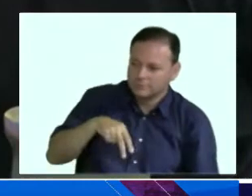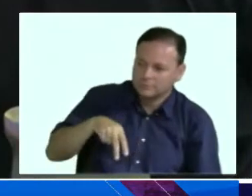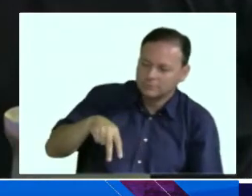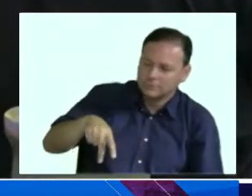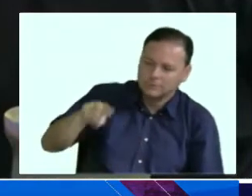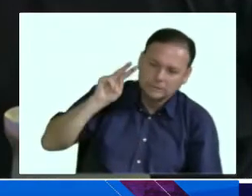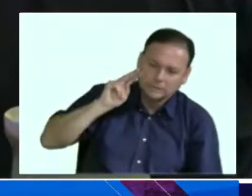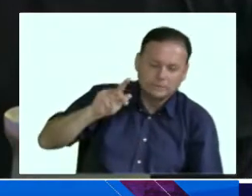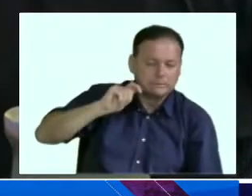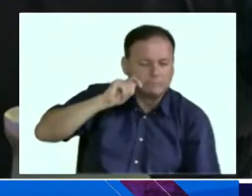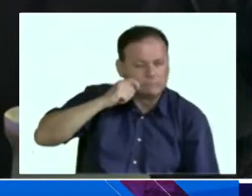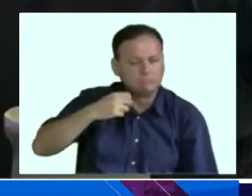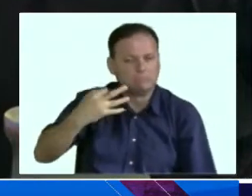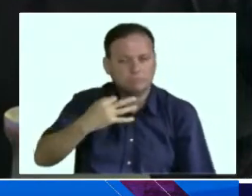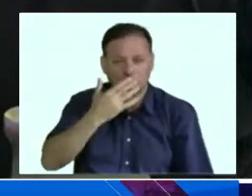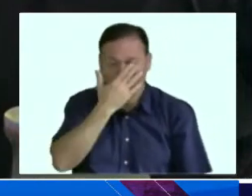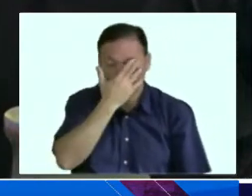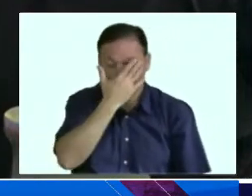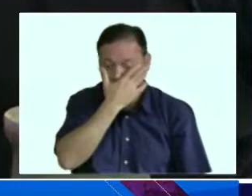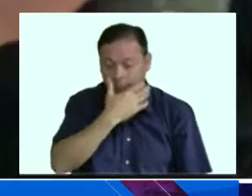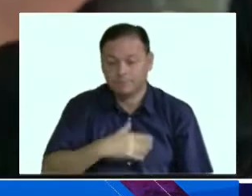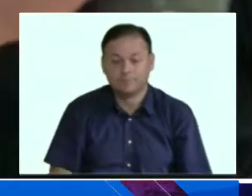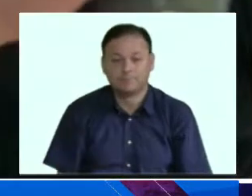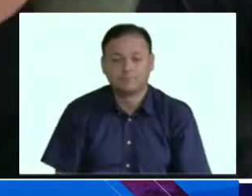va a ser una linda atracción. Seguro. Te voy a tutear, intendente.